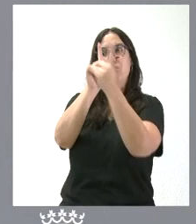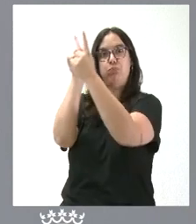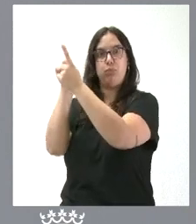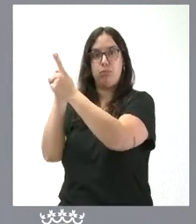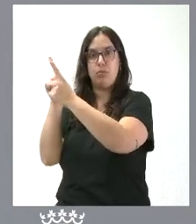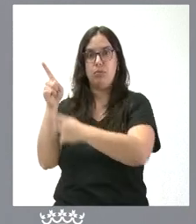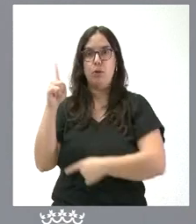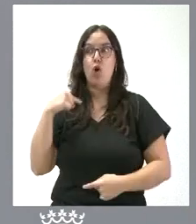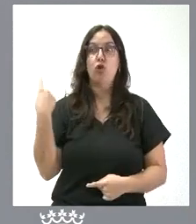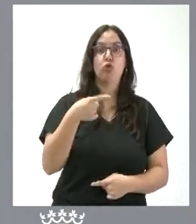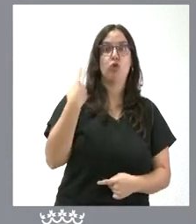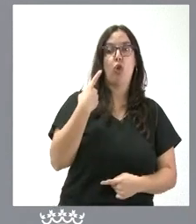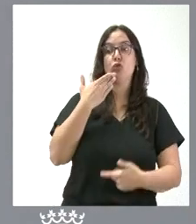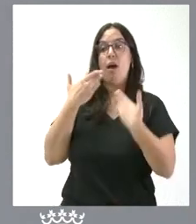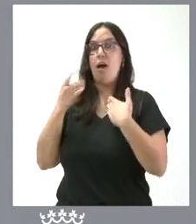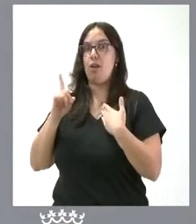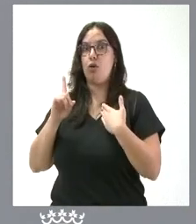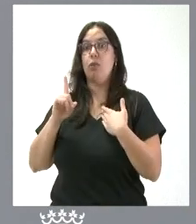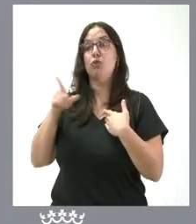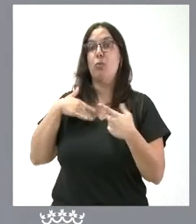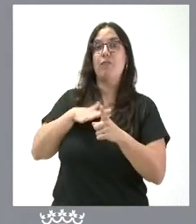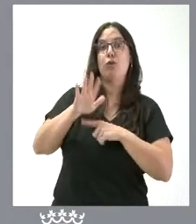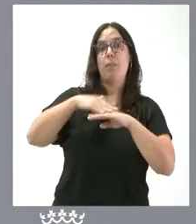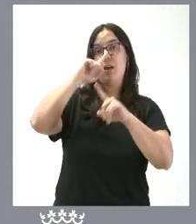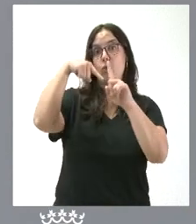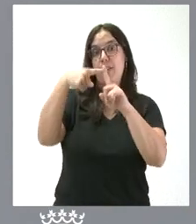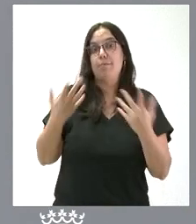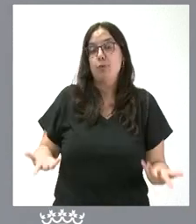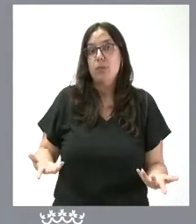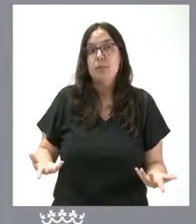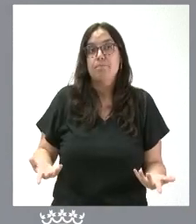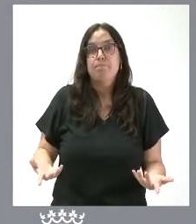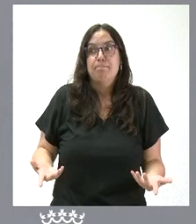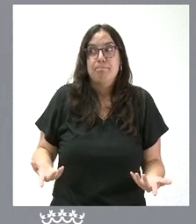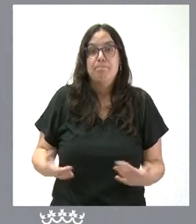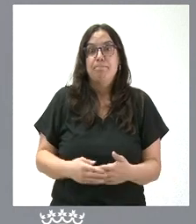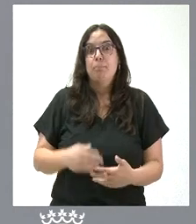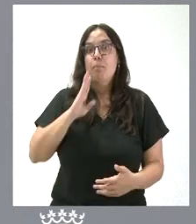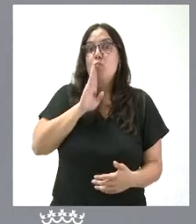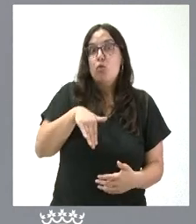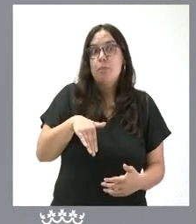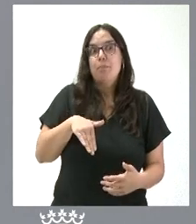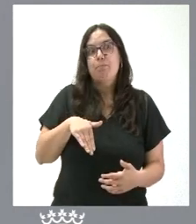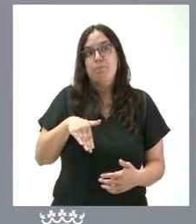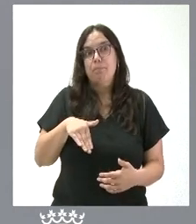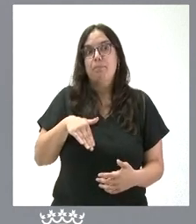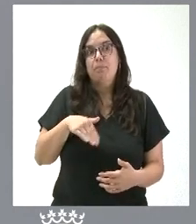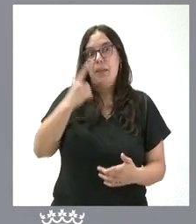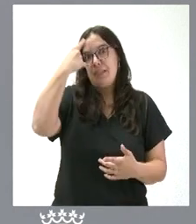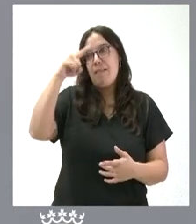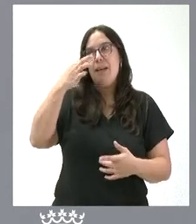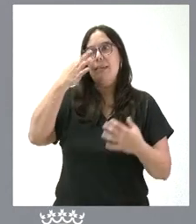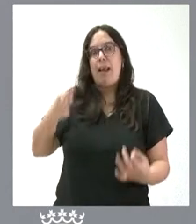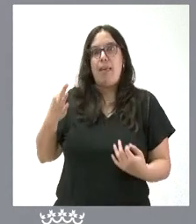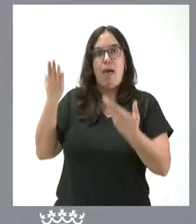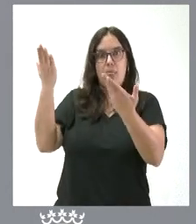autónomas y que esto puede tener un efecto para el año 2024, pues yo creo que es bueno también saber esta realidad. Es